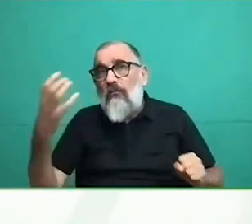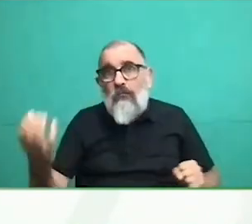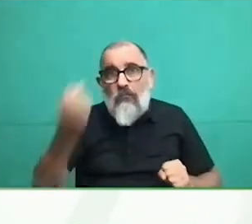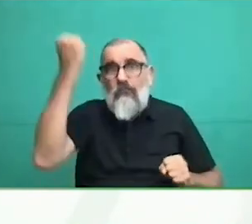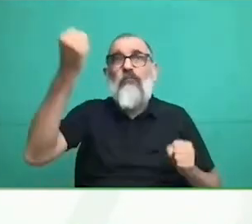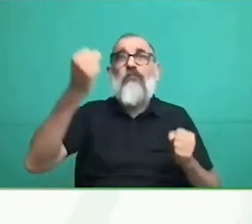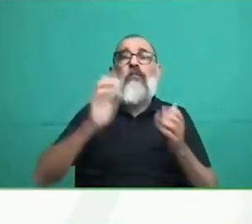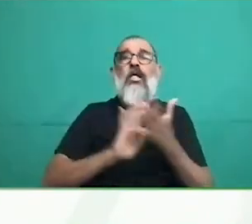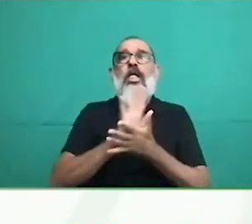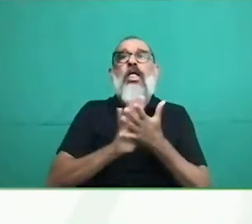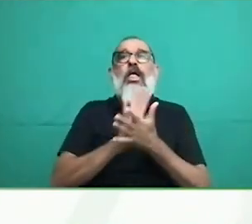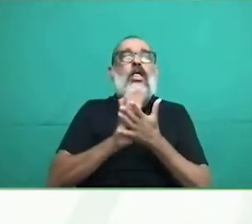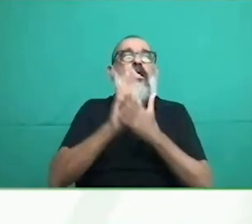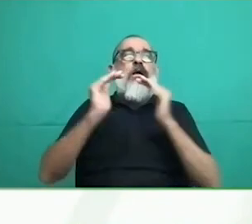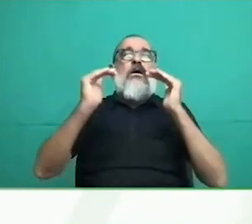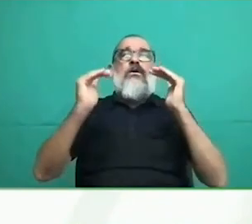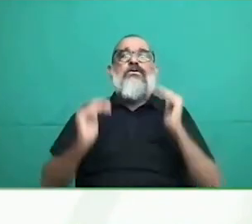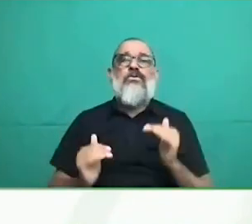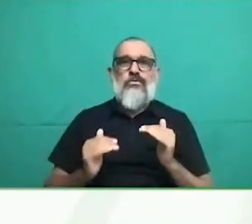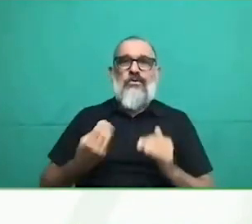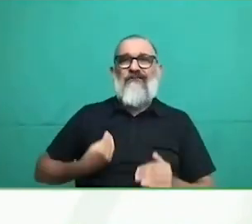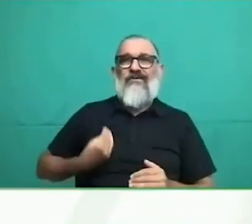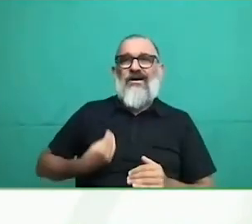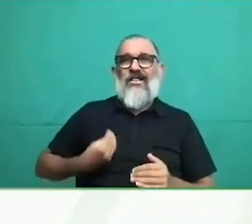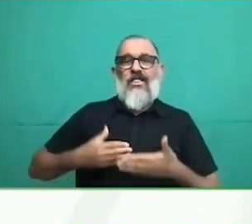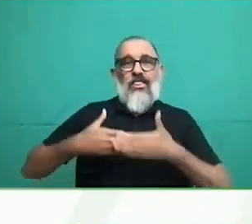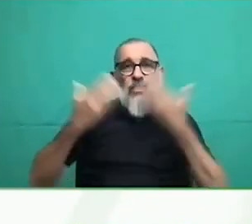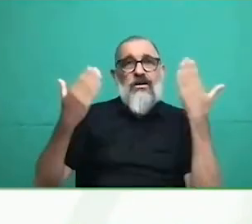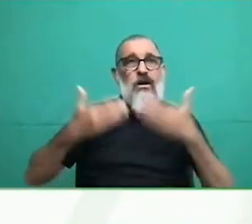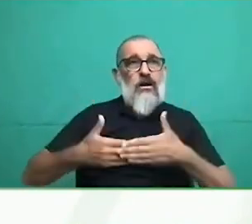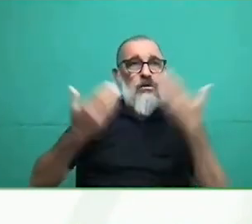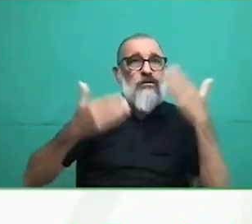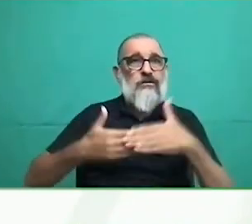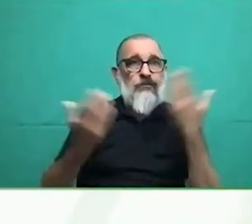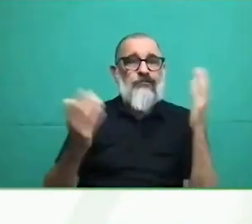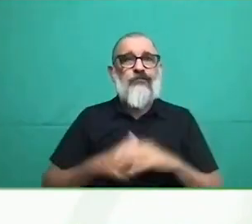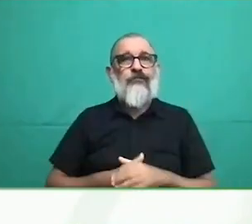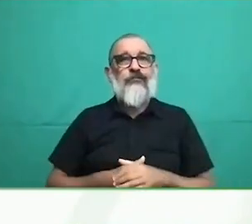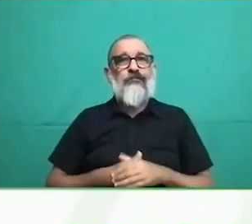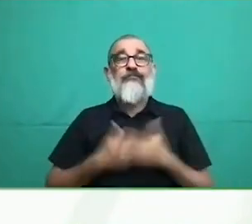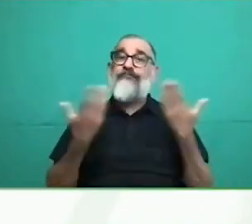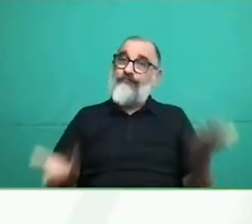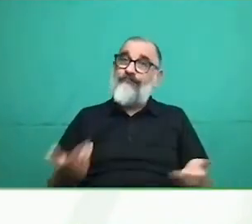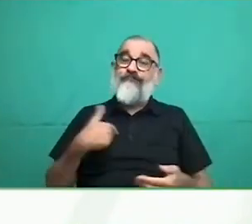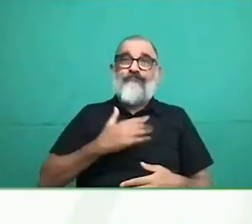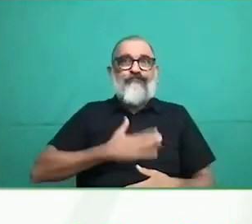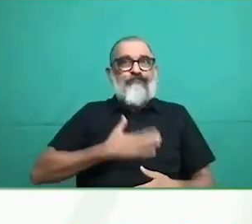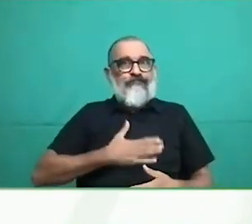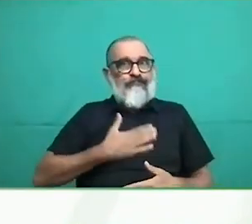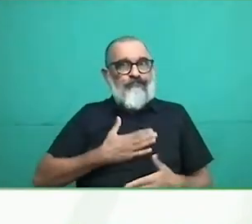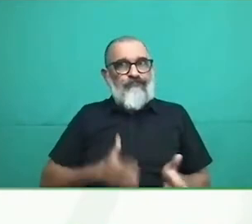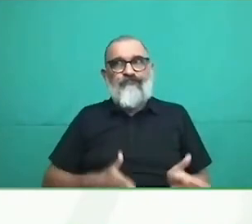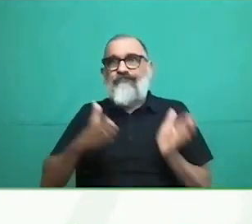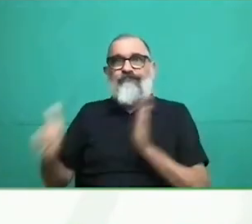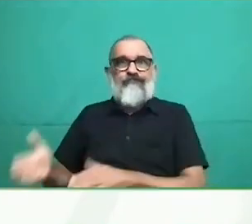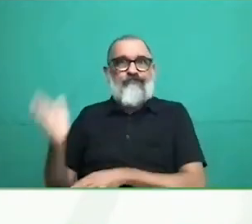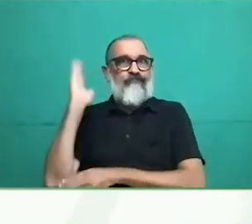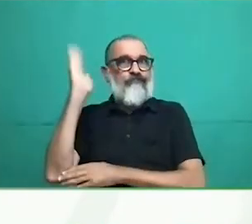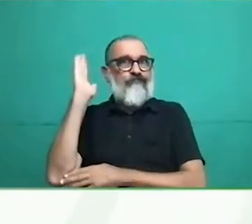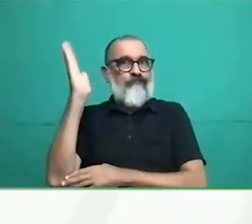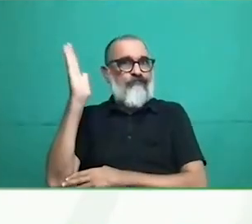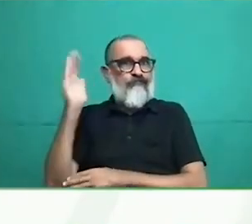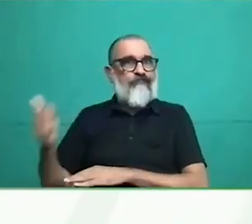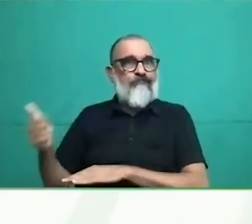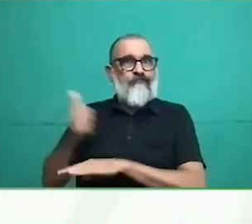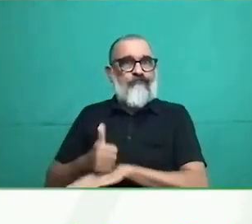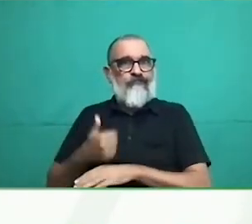José, él es José Solé, él es de Support Girona, él es abogado, director de esta organización